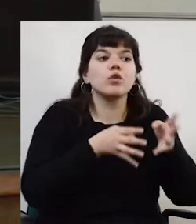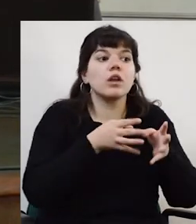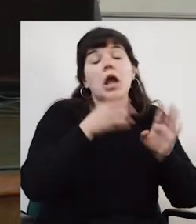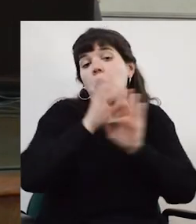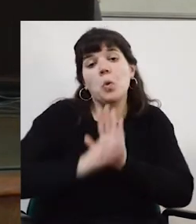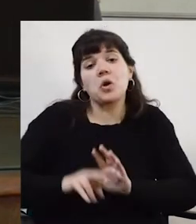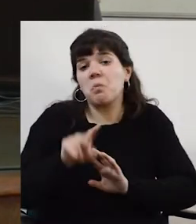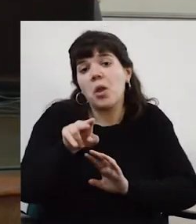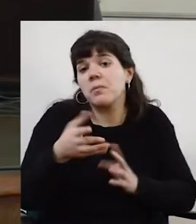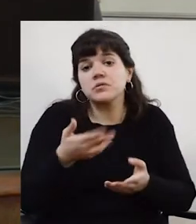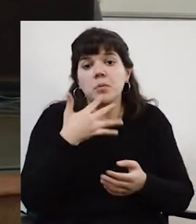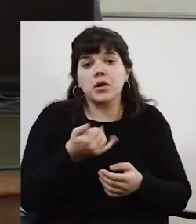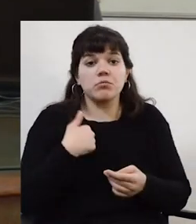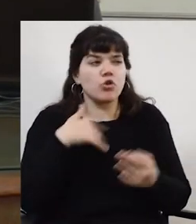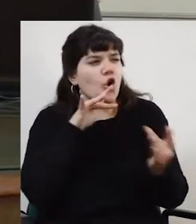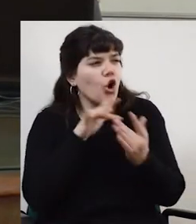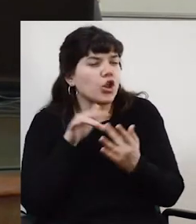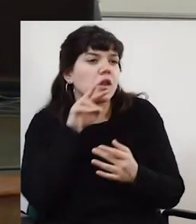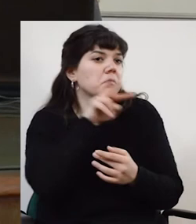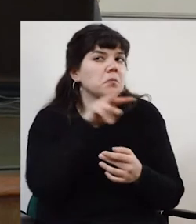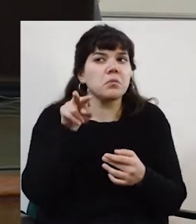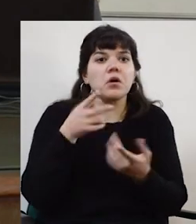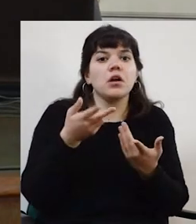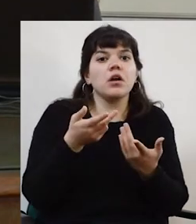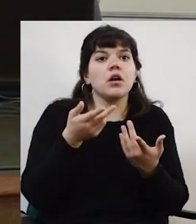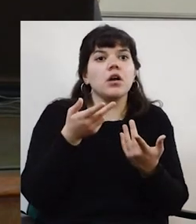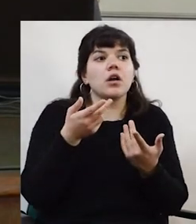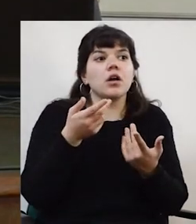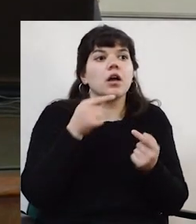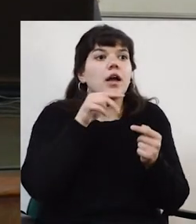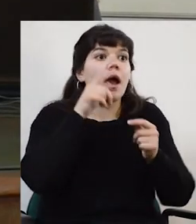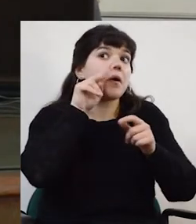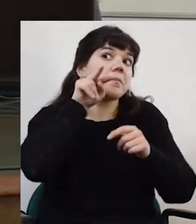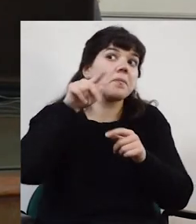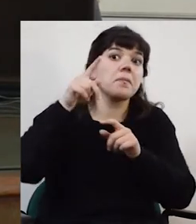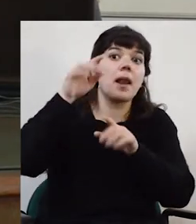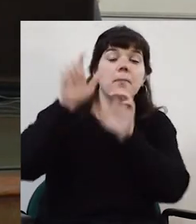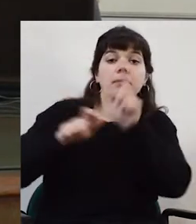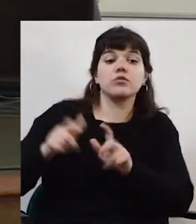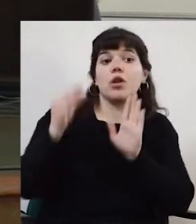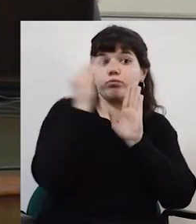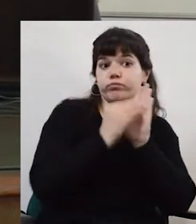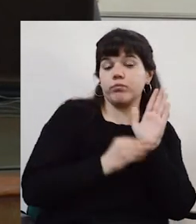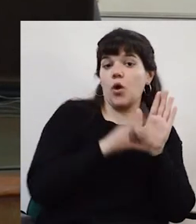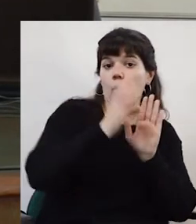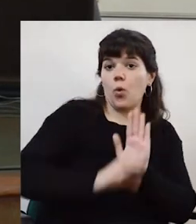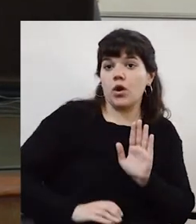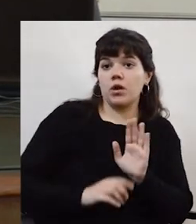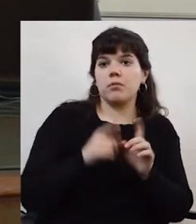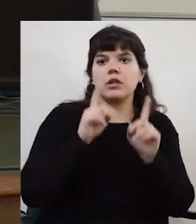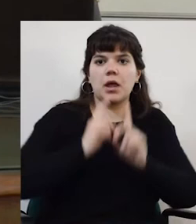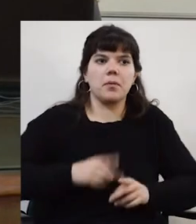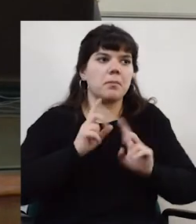currículum, lo mismo. Vos cuando buscás las conexiones estás mirando lo que la persona completó en el currículum. Como su